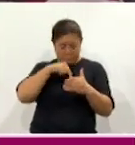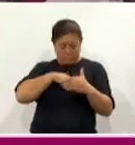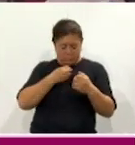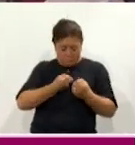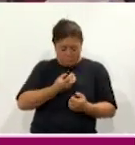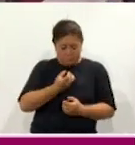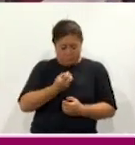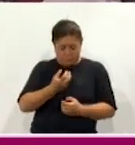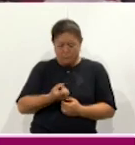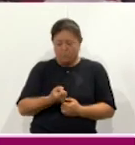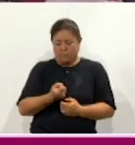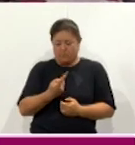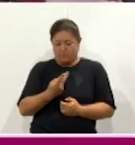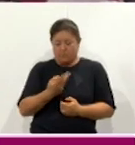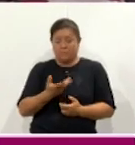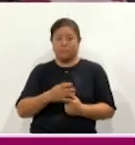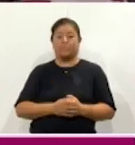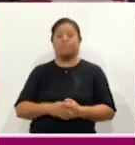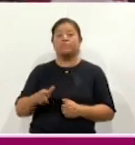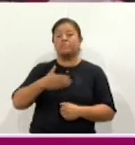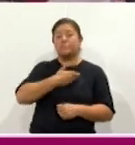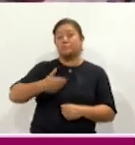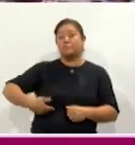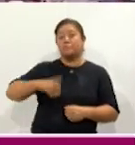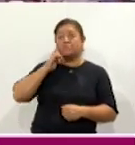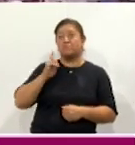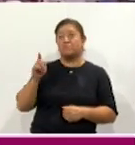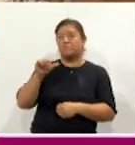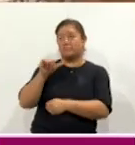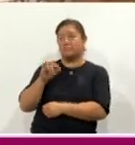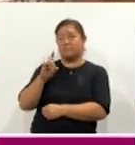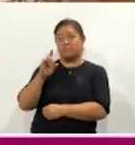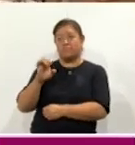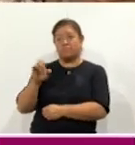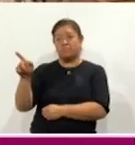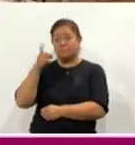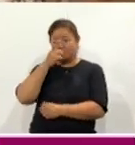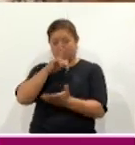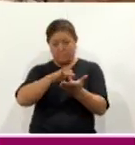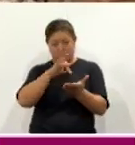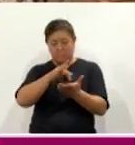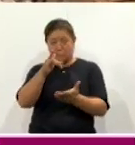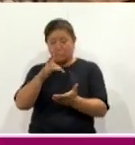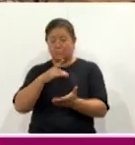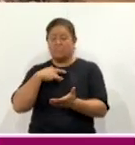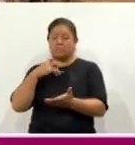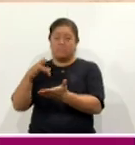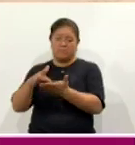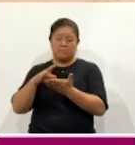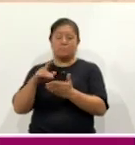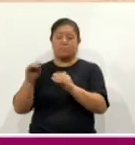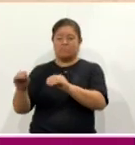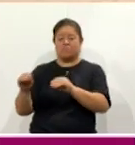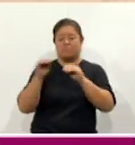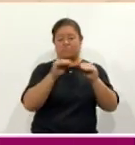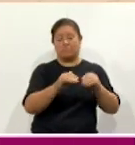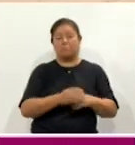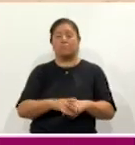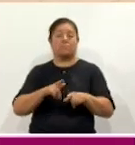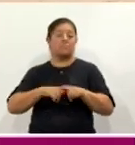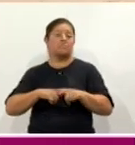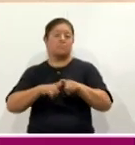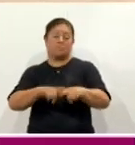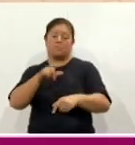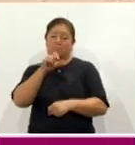del Consejo Municipal de Huamantla, Aide Morales Moreno, agradeció el apoyo para cambiar de sede y con ello garantizar la continuidad del proceso, pero sobre